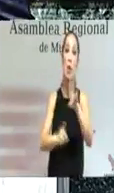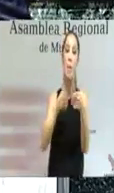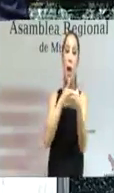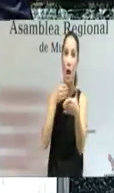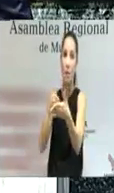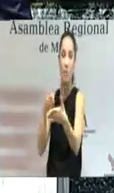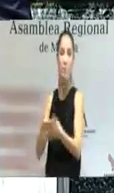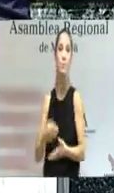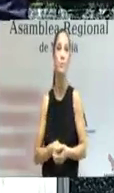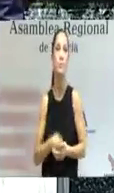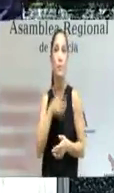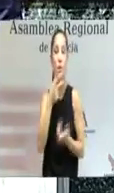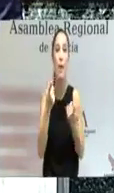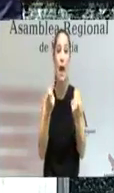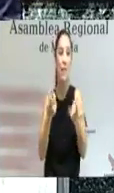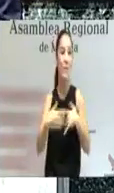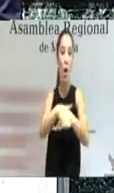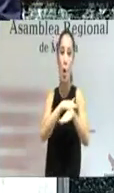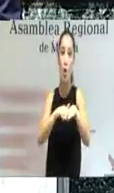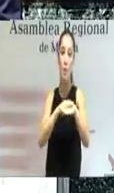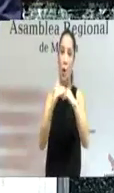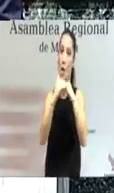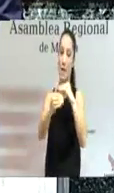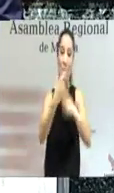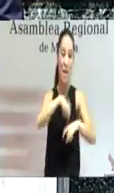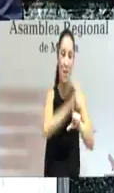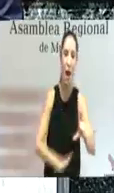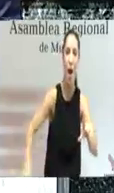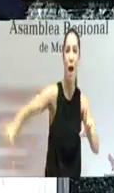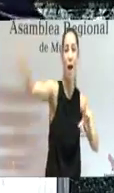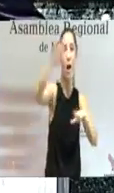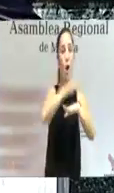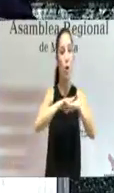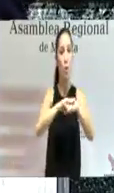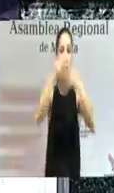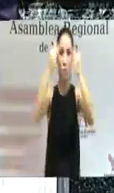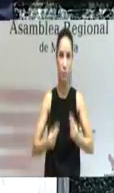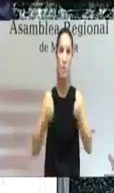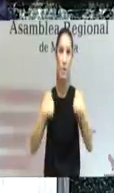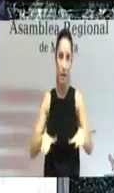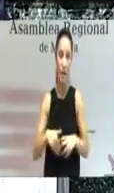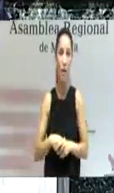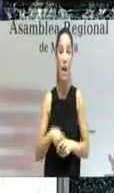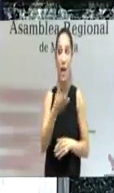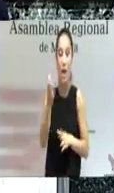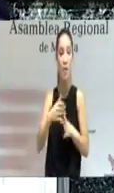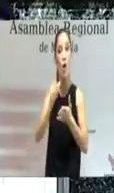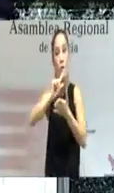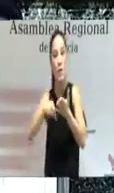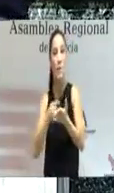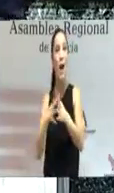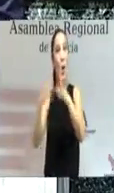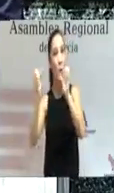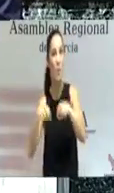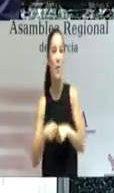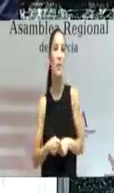cuanto antes un gobierno estable en España con el que firmar por ejemplo un convenio que ya cuenta con el